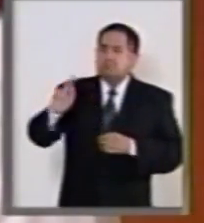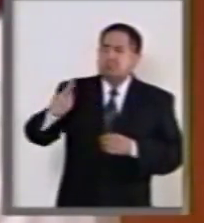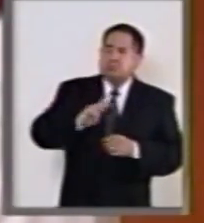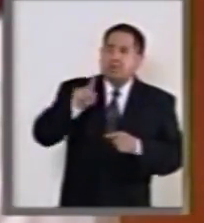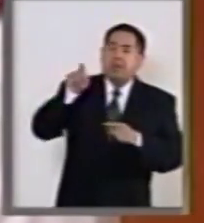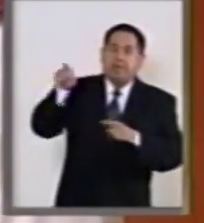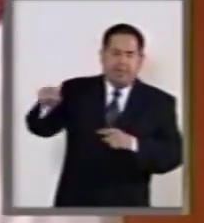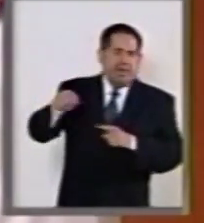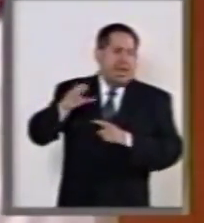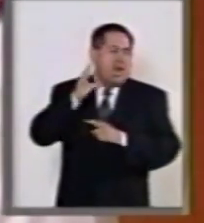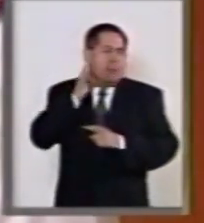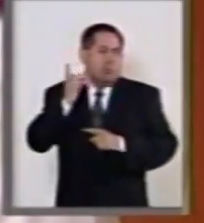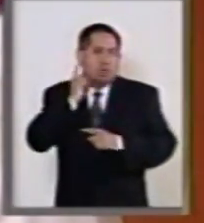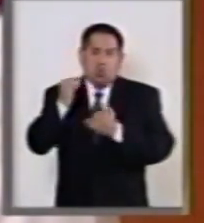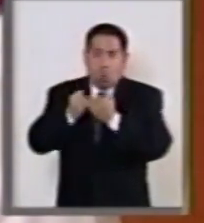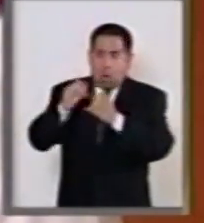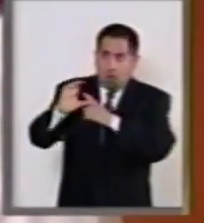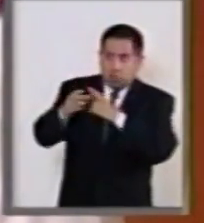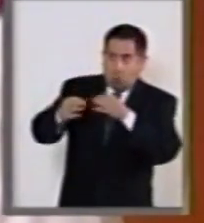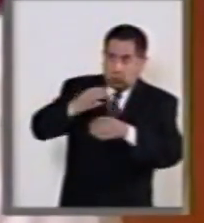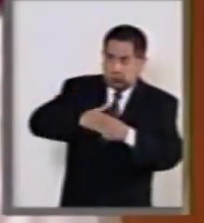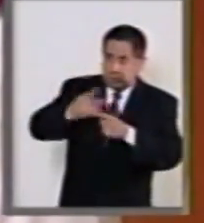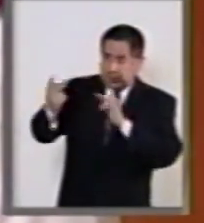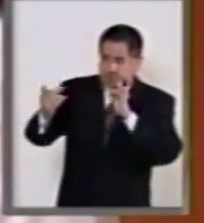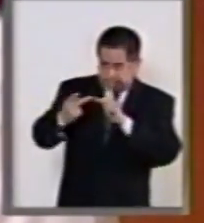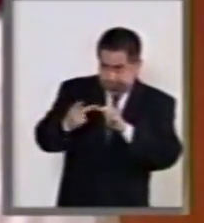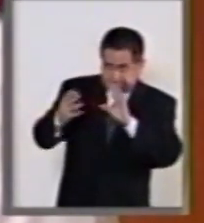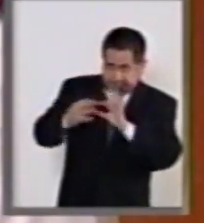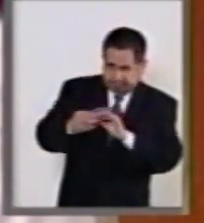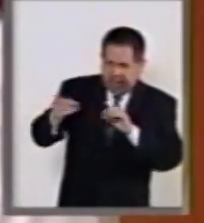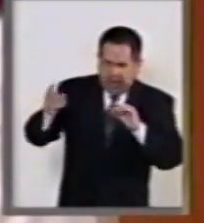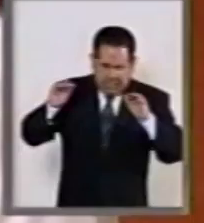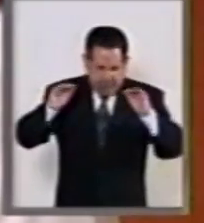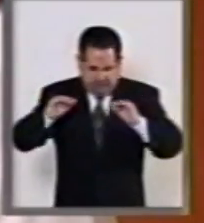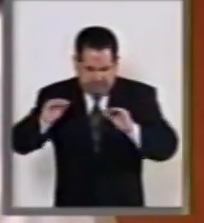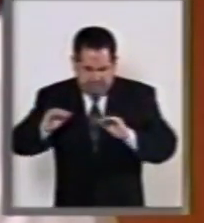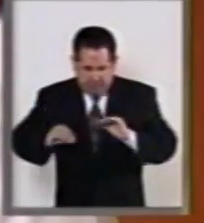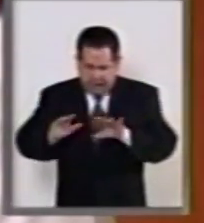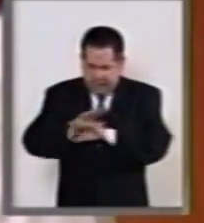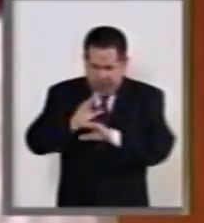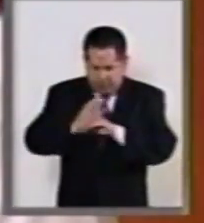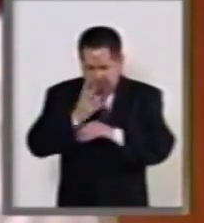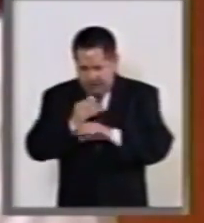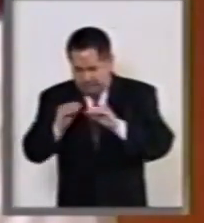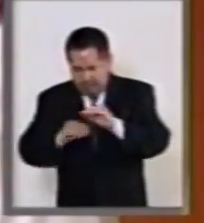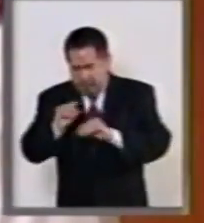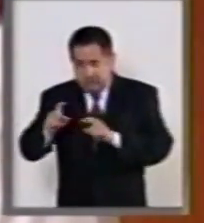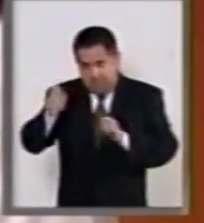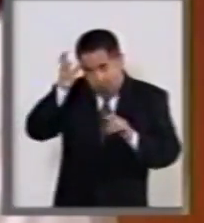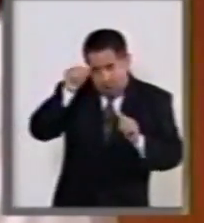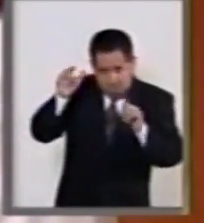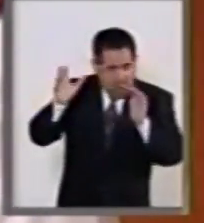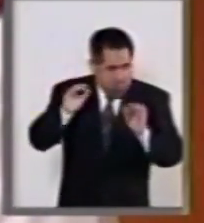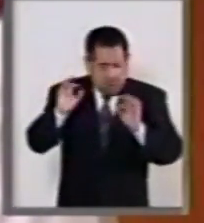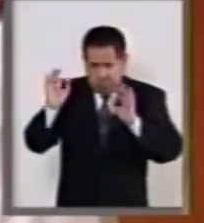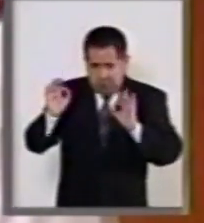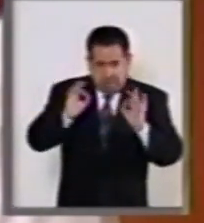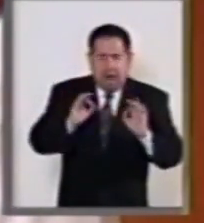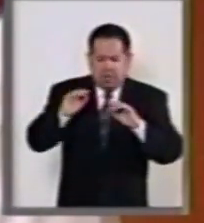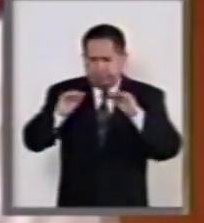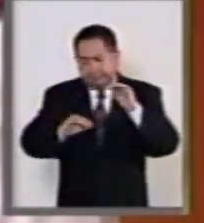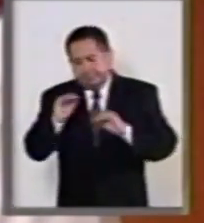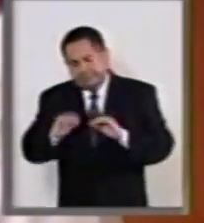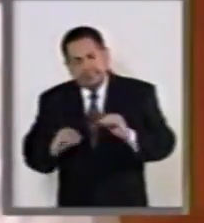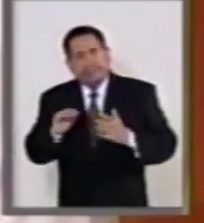en la colegiladora podamos hacer los ajustes necesarios y llegar a los acuerdos que nos permitan en